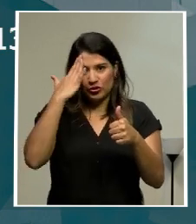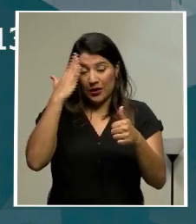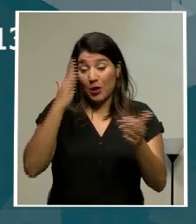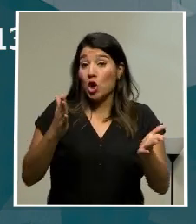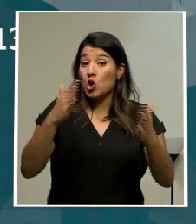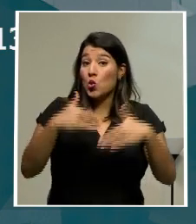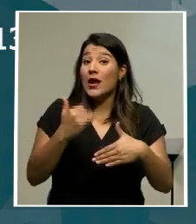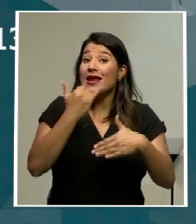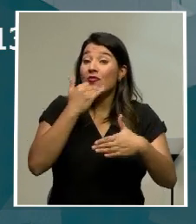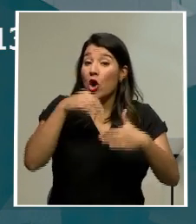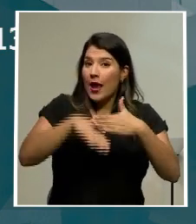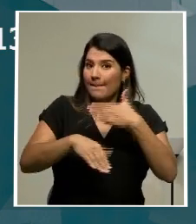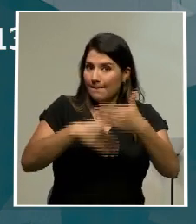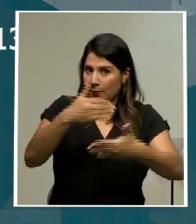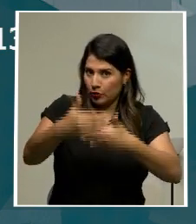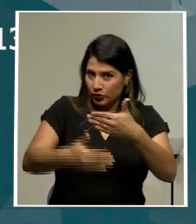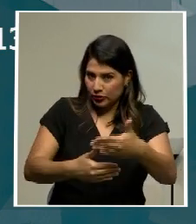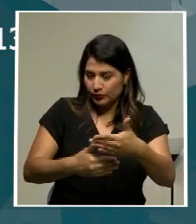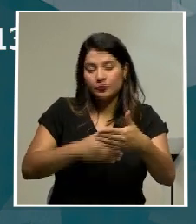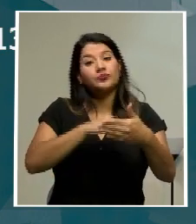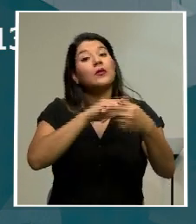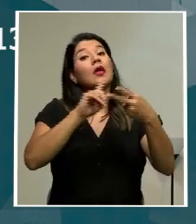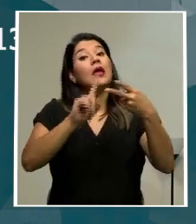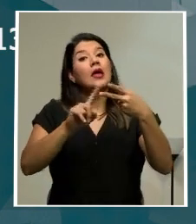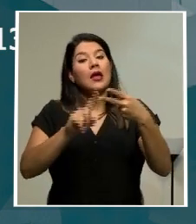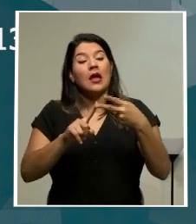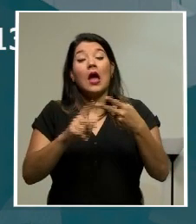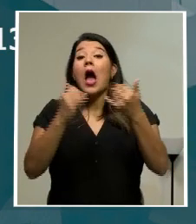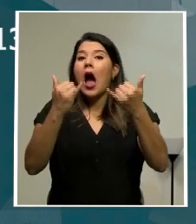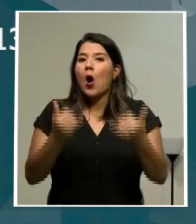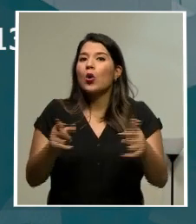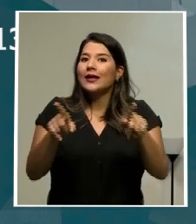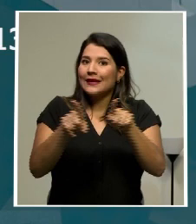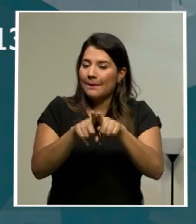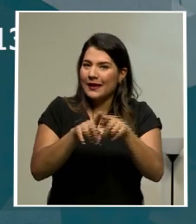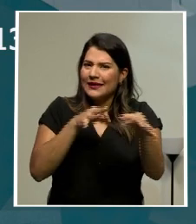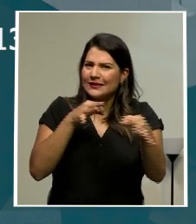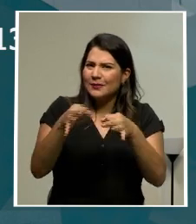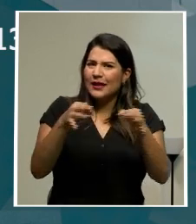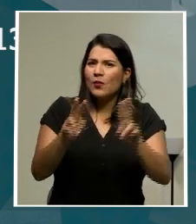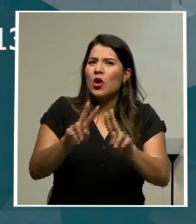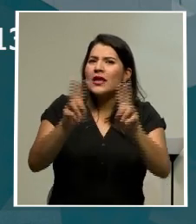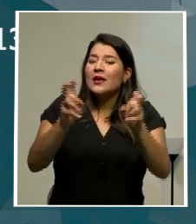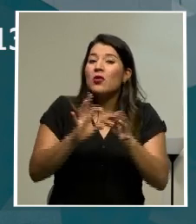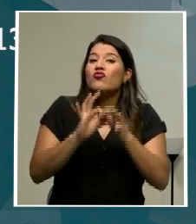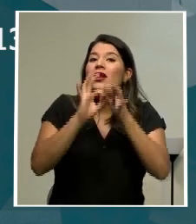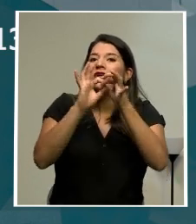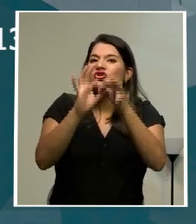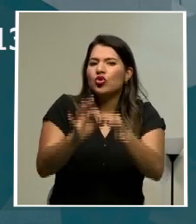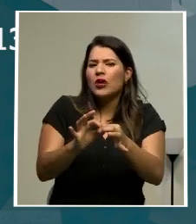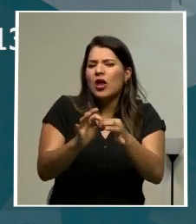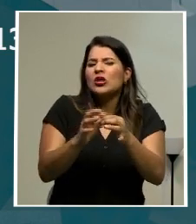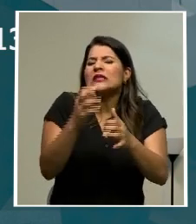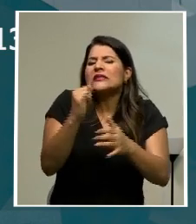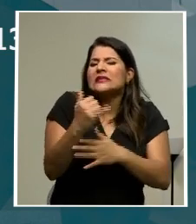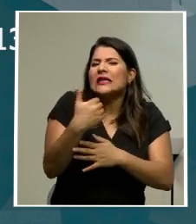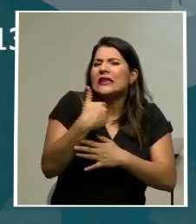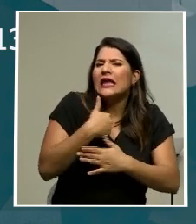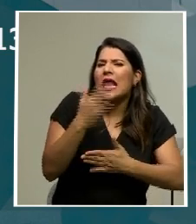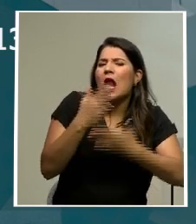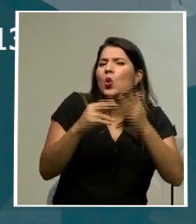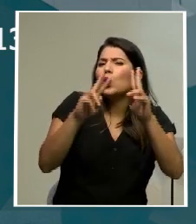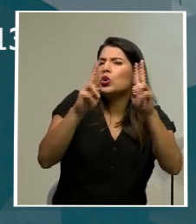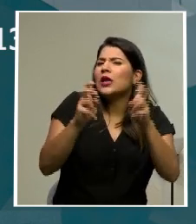vicios de procedimientos. Pero bueno, entremos también de lleno en el tema de las inconstitucionalidades que sí fueron